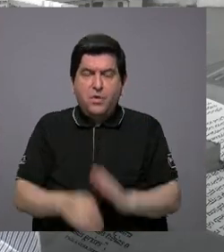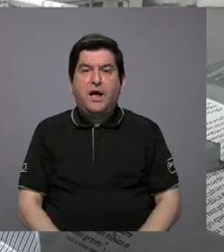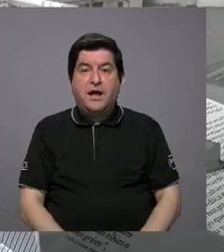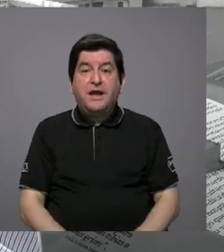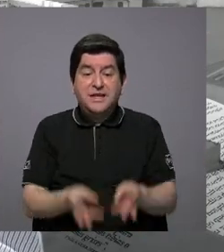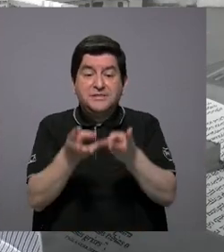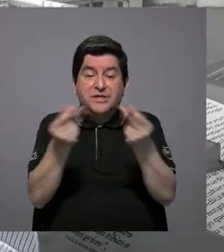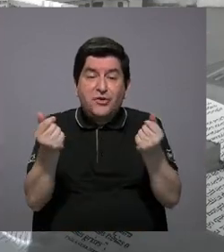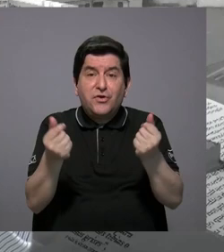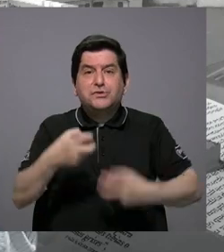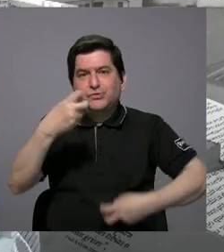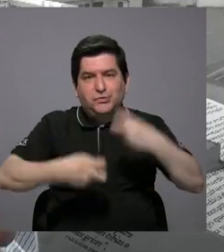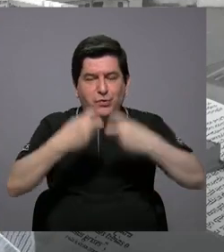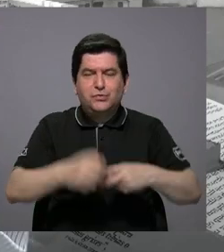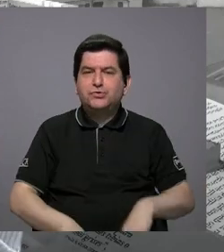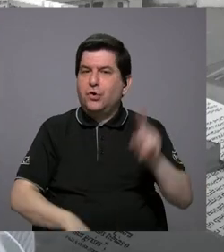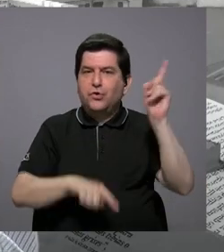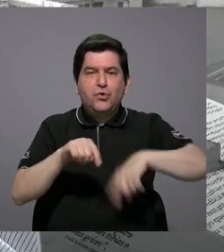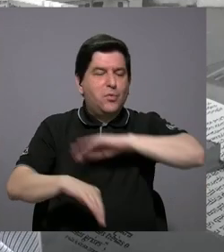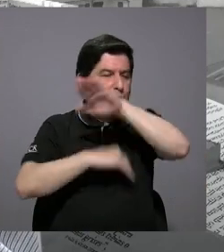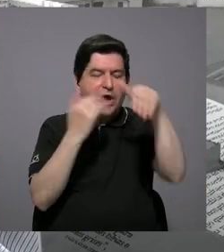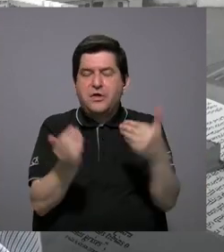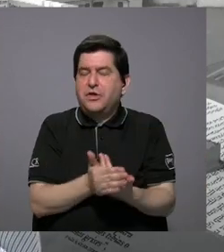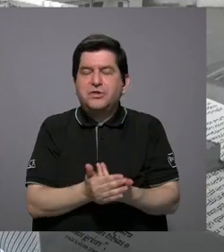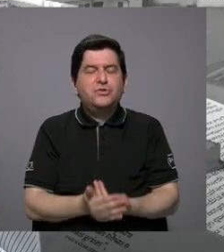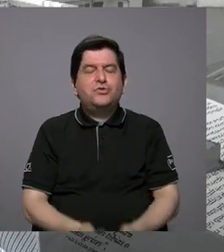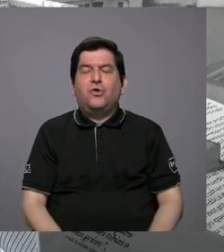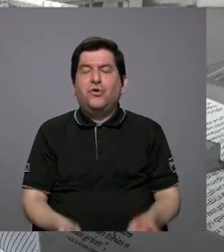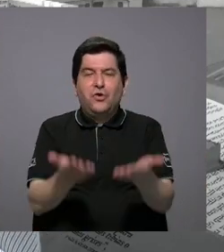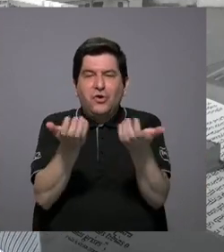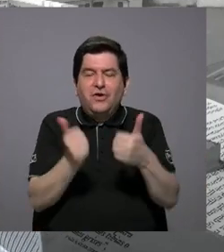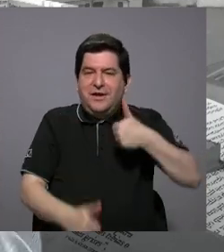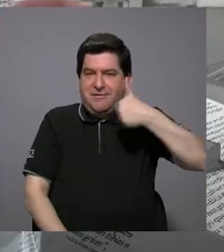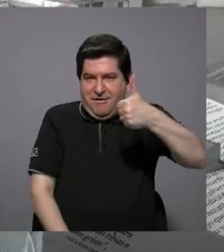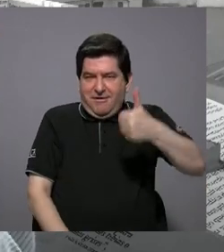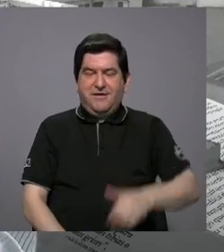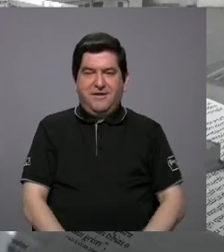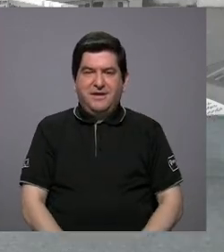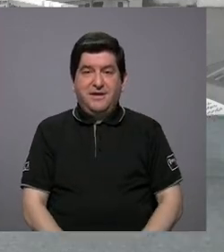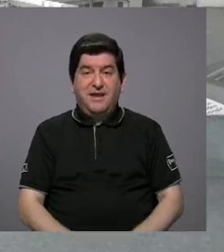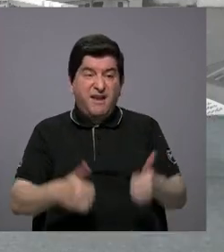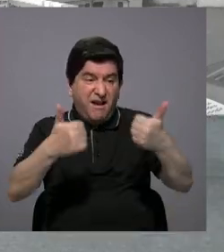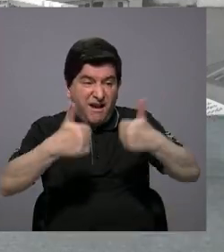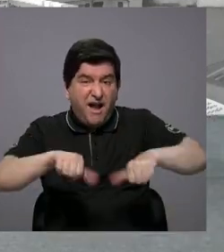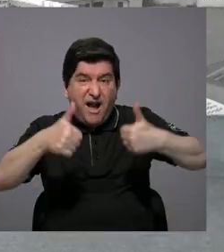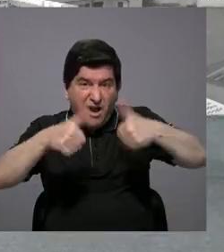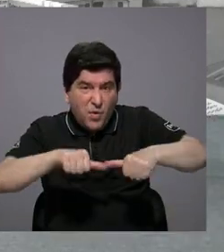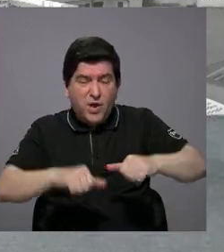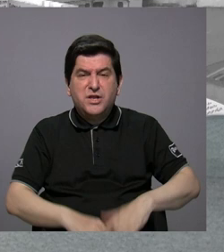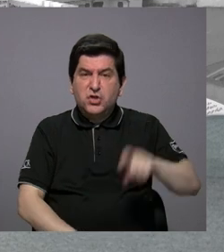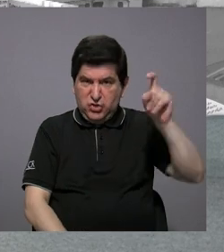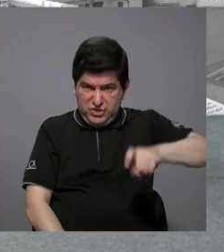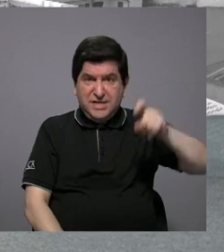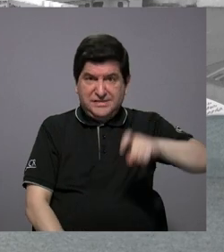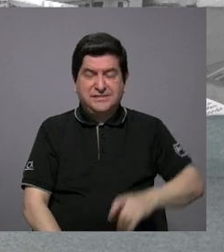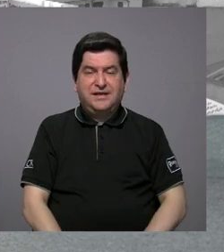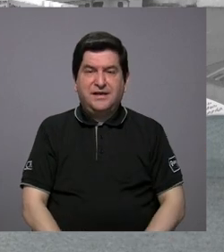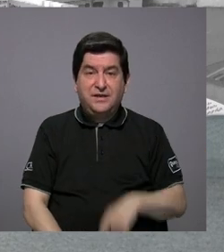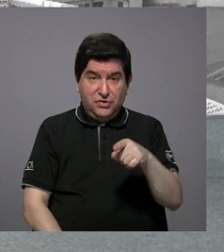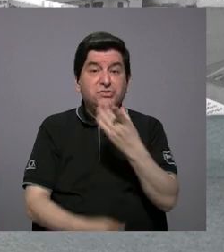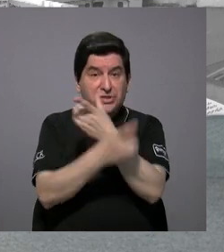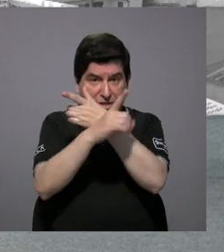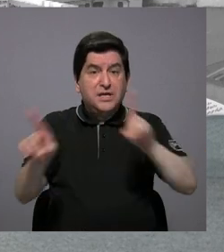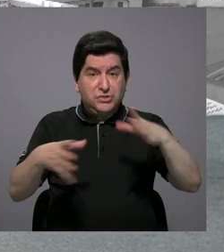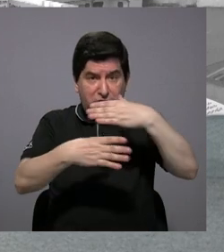resolución de conflictos, porque nadie puede ganar todo lo que quiere. Y no hay consenso, nunca hay consenso. Hay que llegar a acuerdos y para eso es la